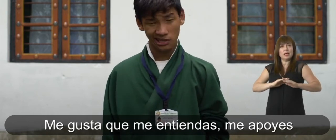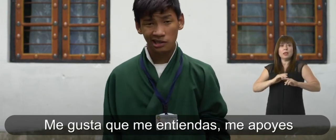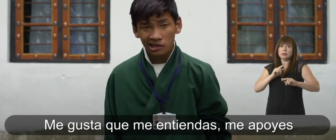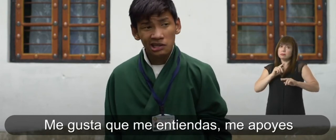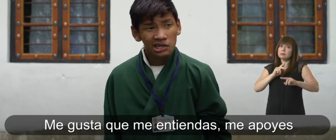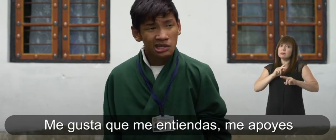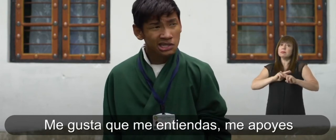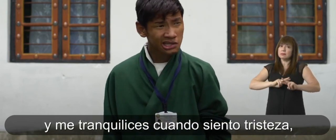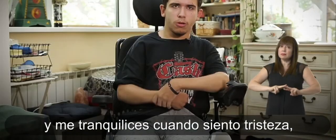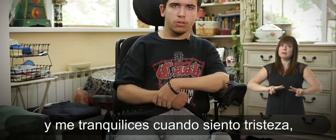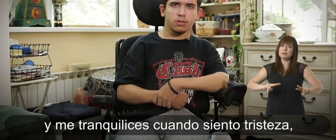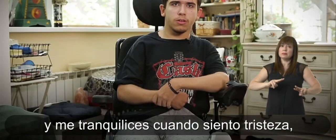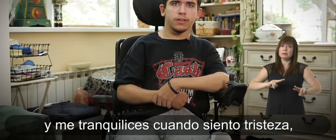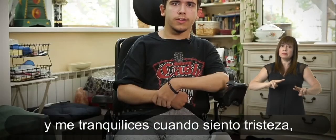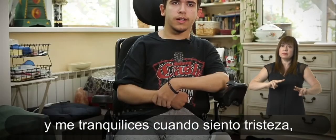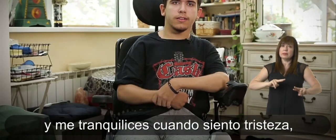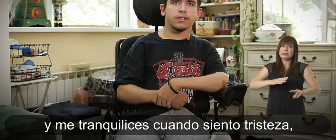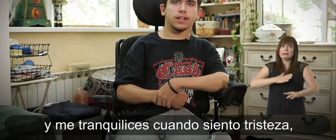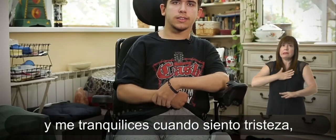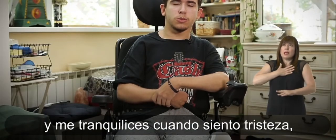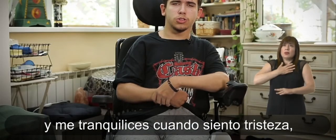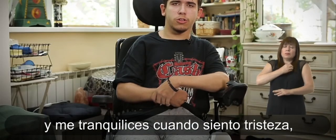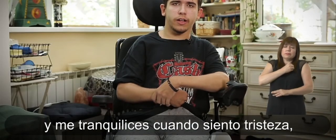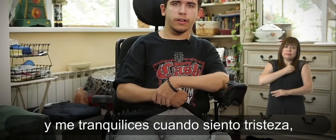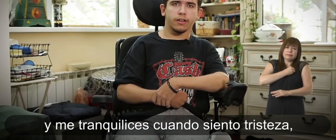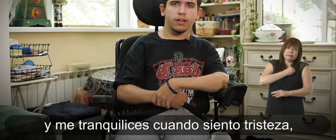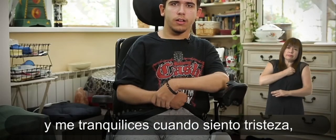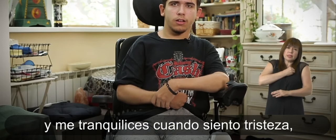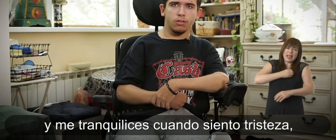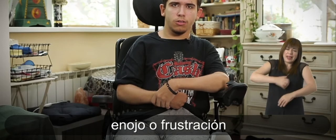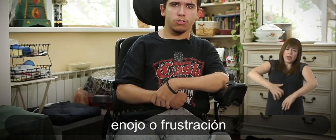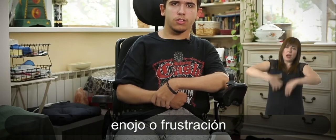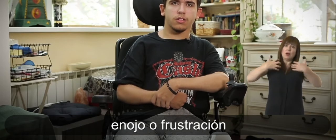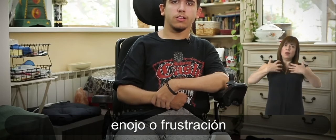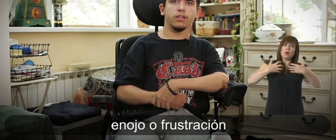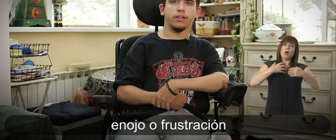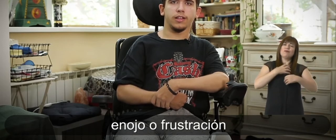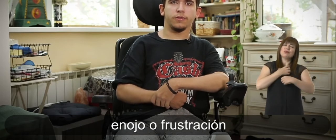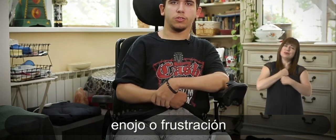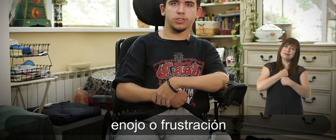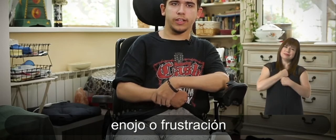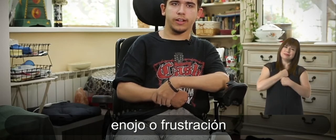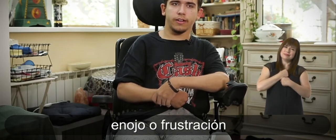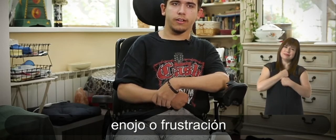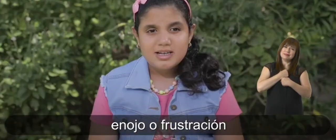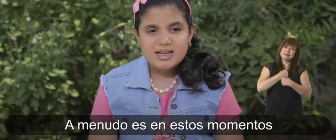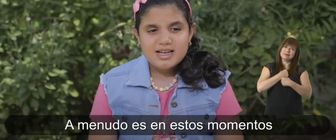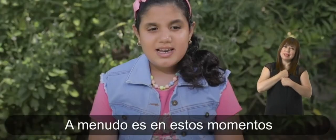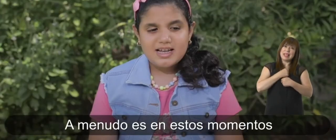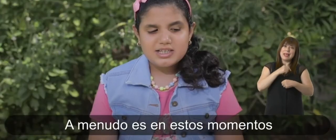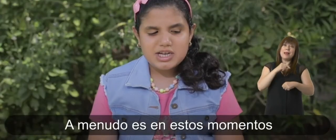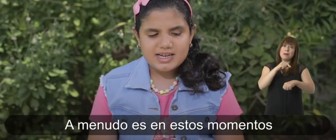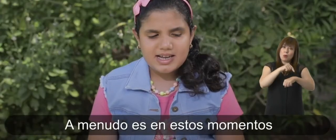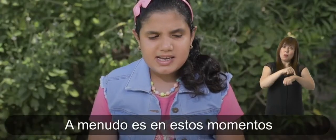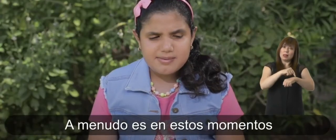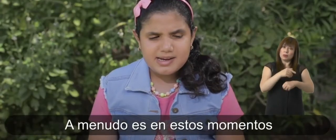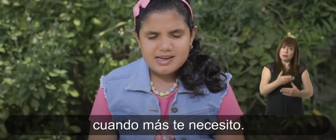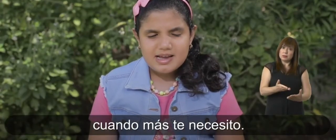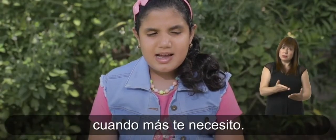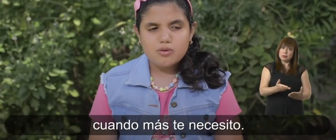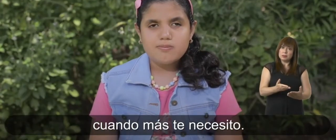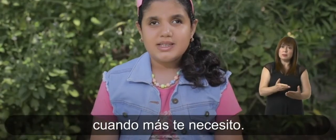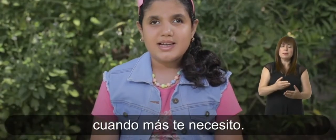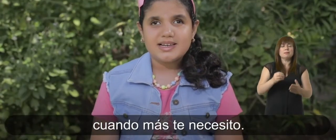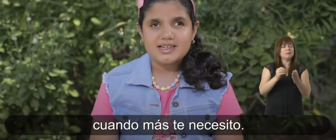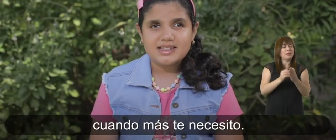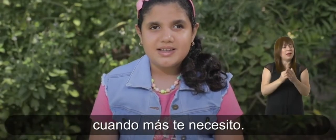apoyes y me tranquilices cuando siento tristeza, enojo o frustración. A menudo es en